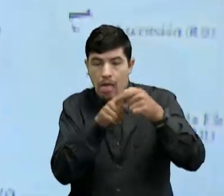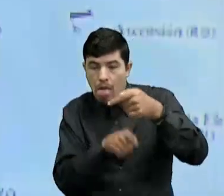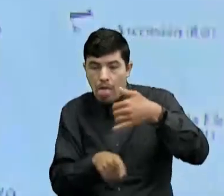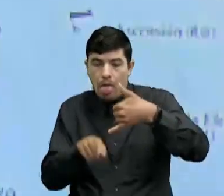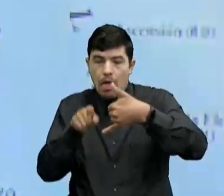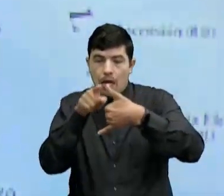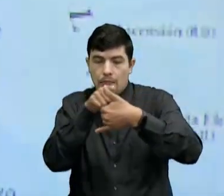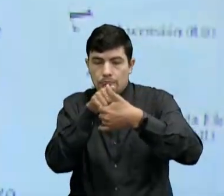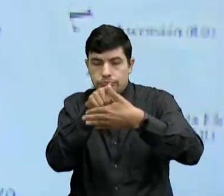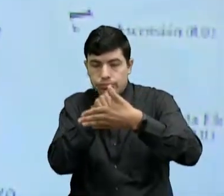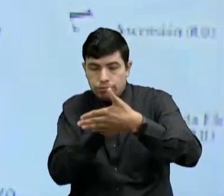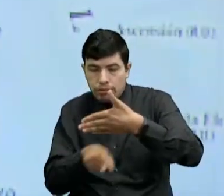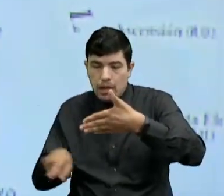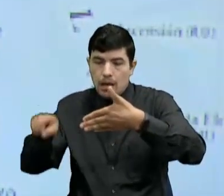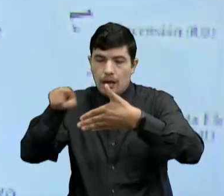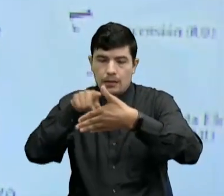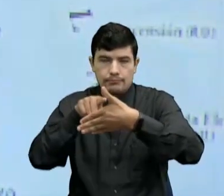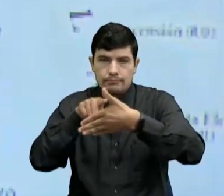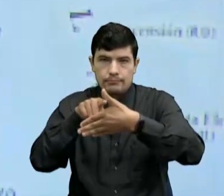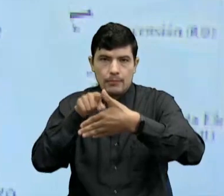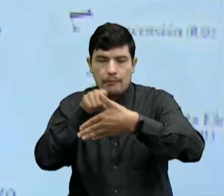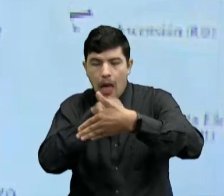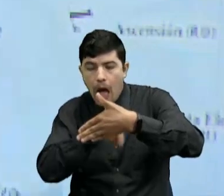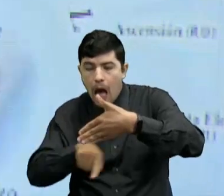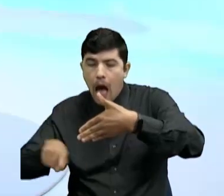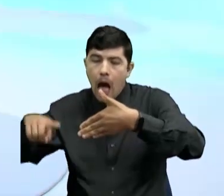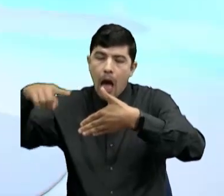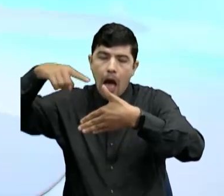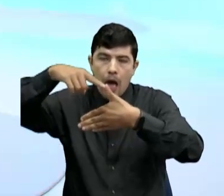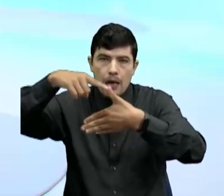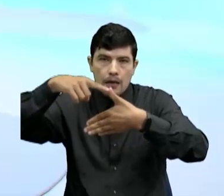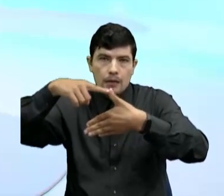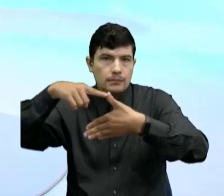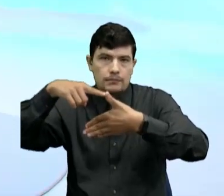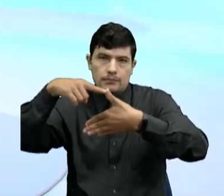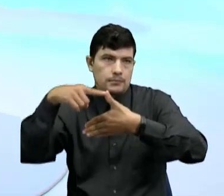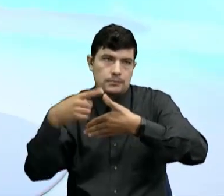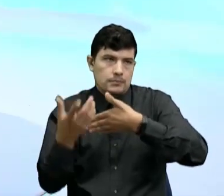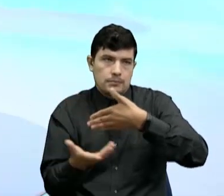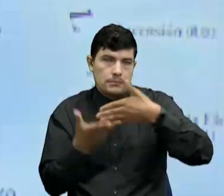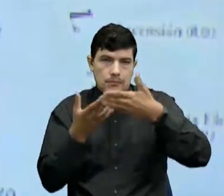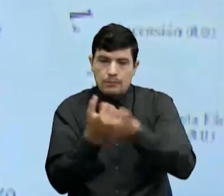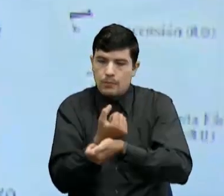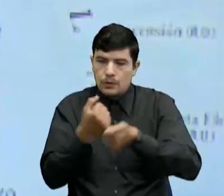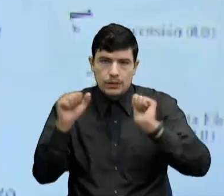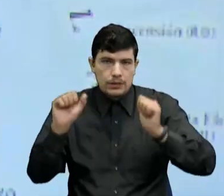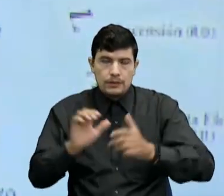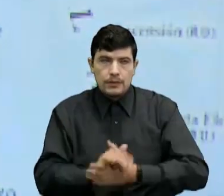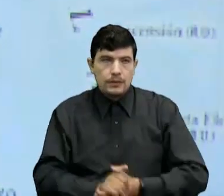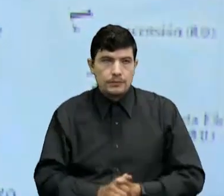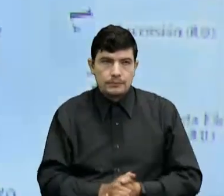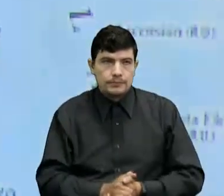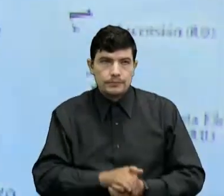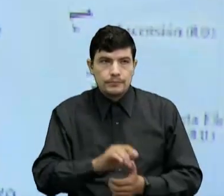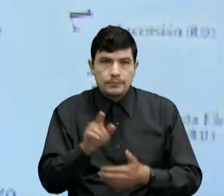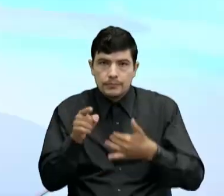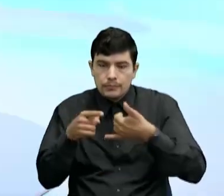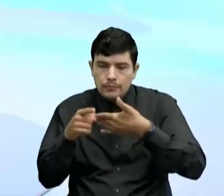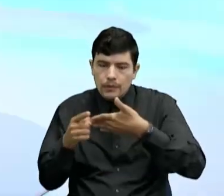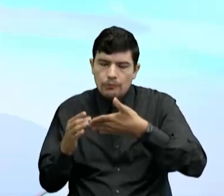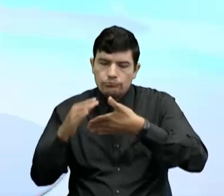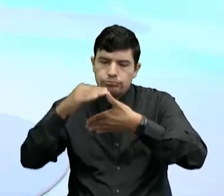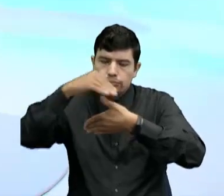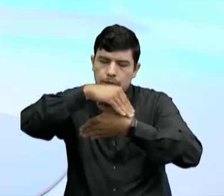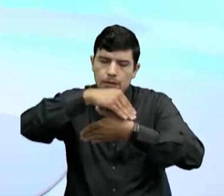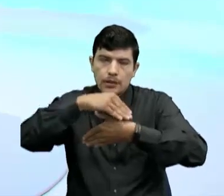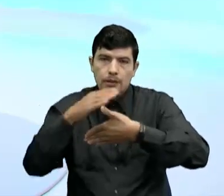Buenaventura E ir a Barranquilla En barco Y tener que dar Toda la vuelta Por los changos fritos De la Patagonia Simplemente doy la vueltica Por el Canal de